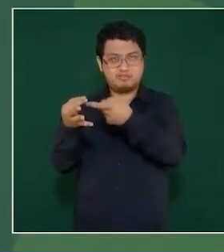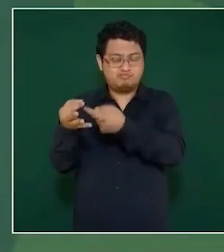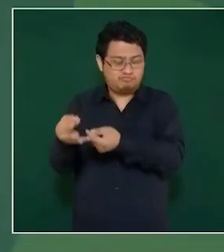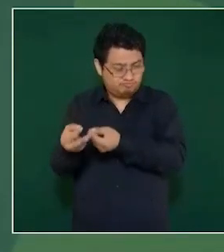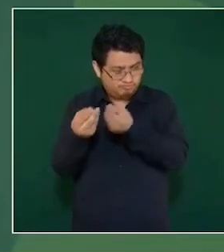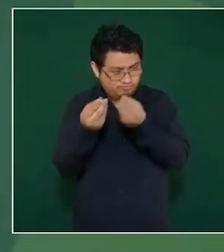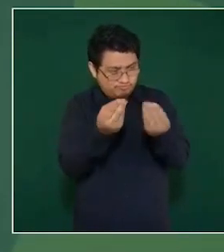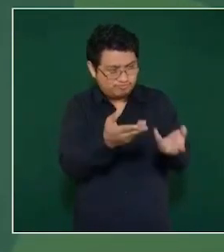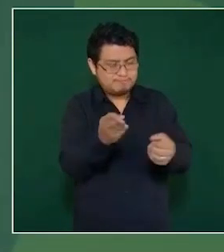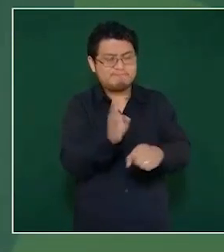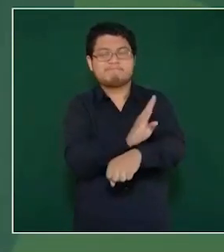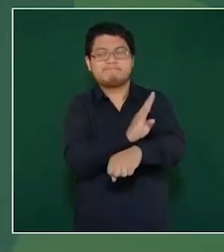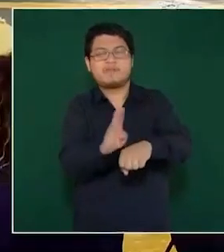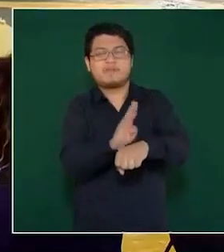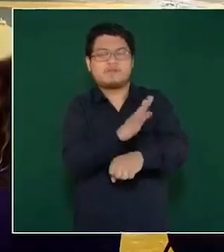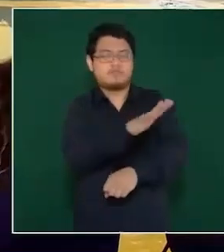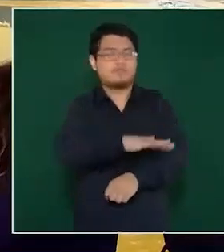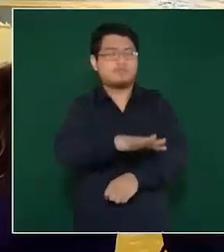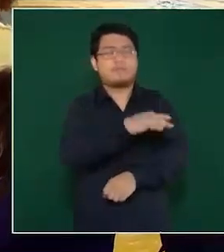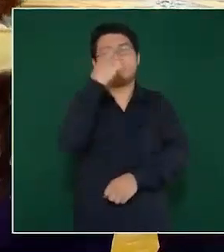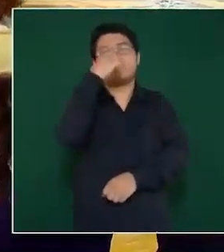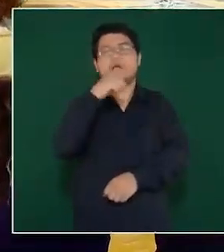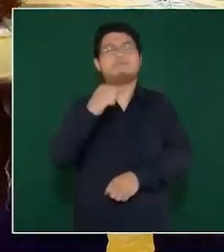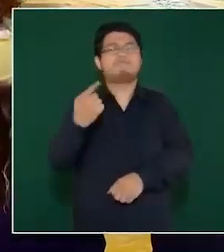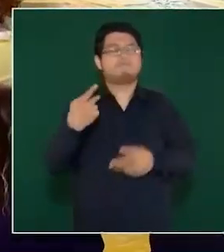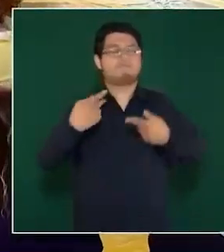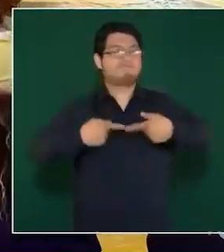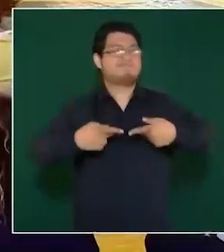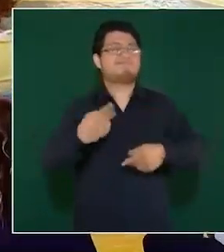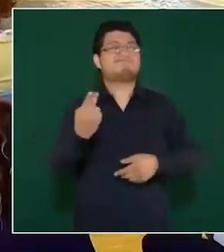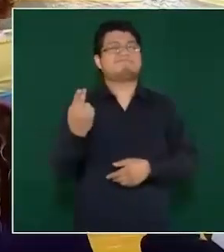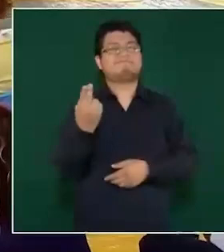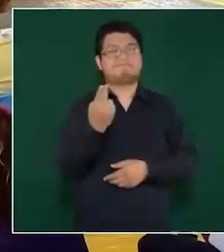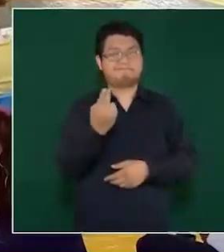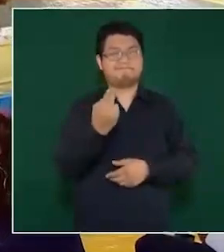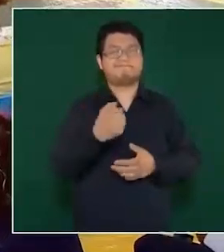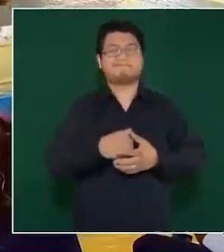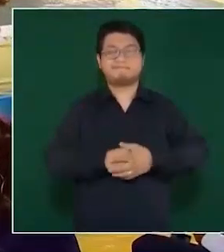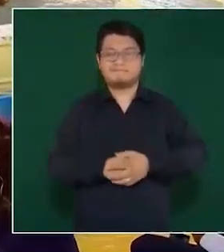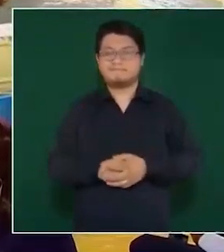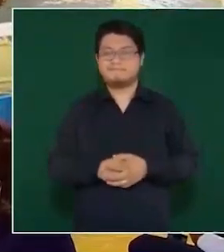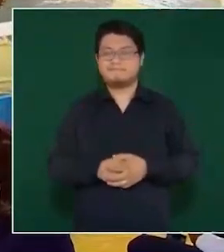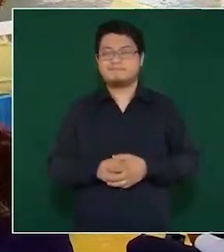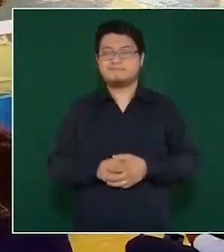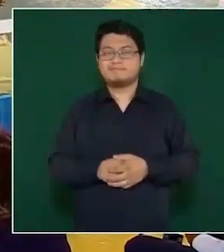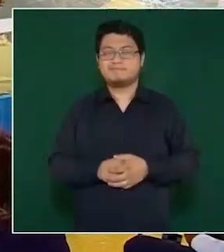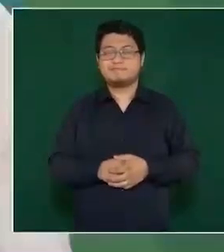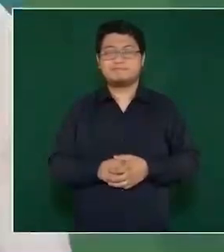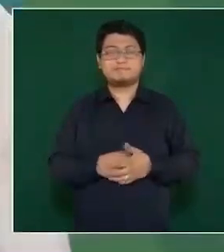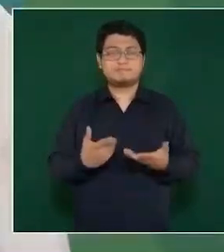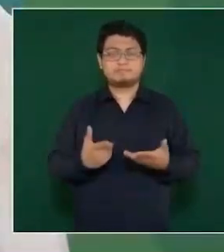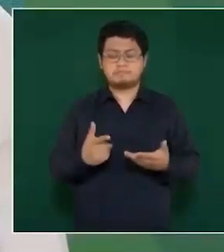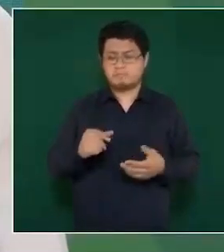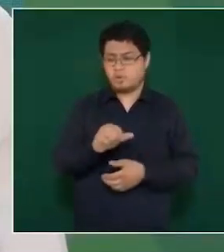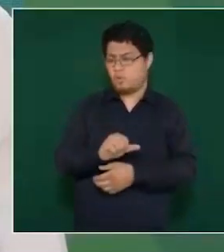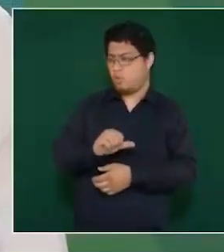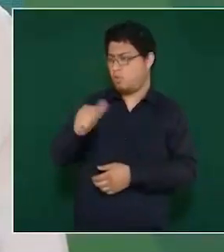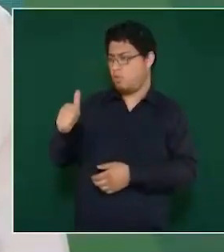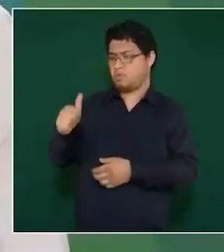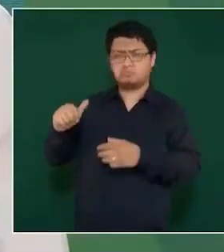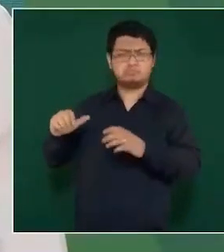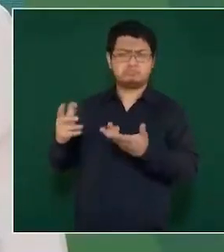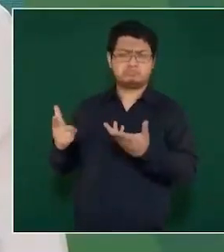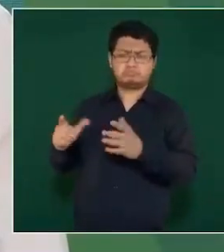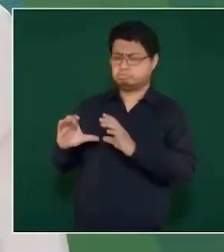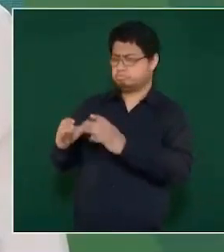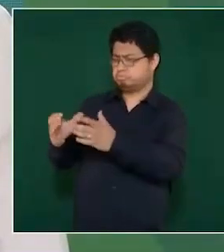los más necesitados. y al resto pues